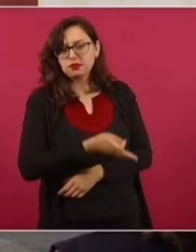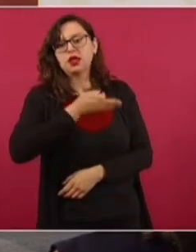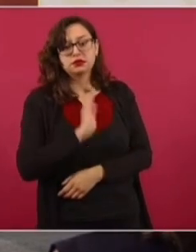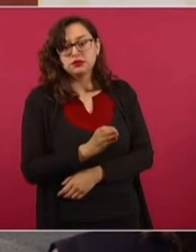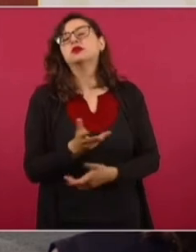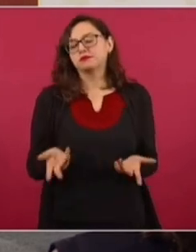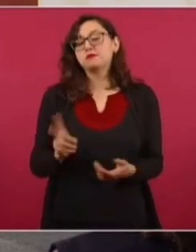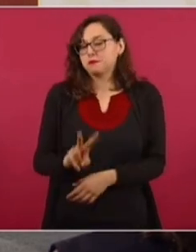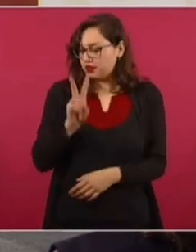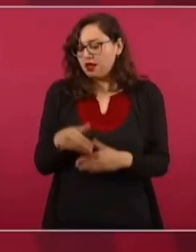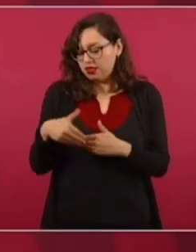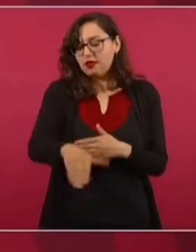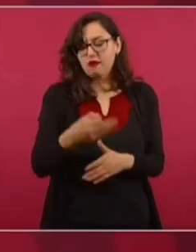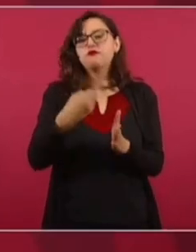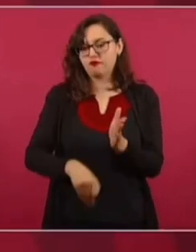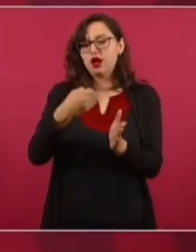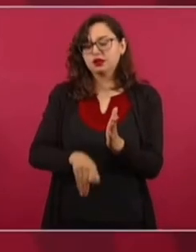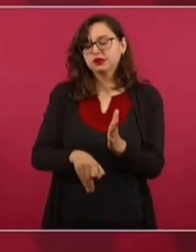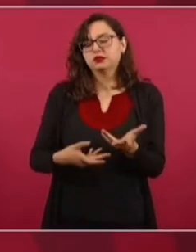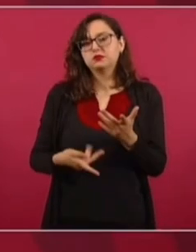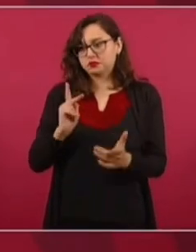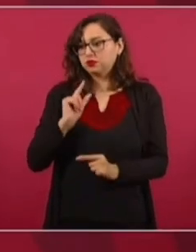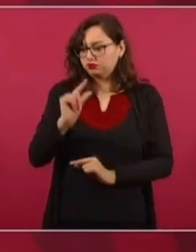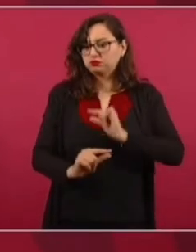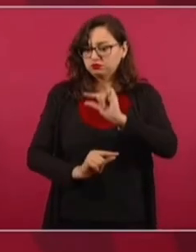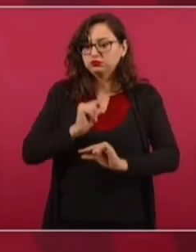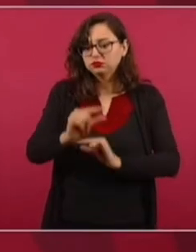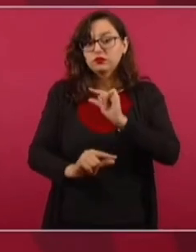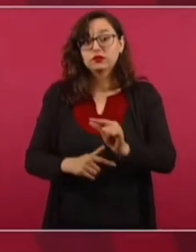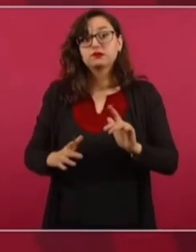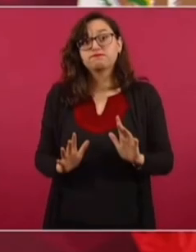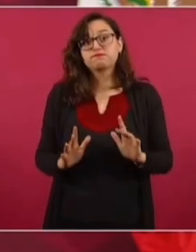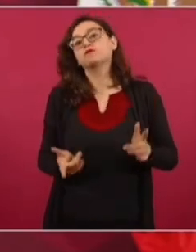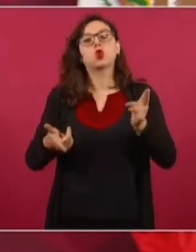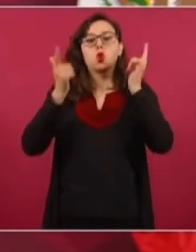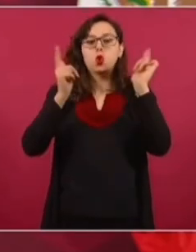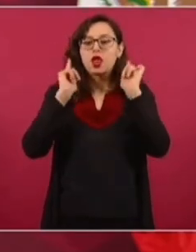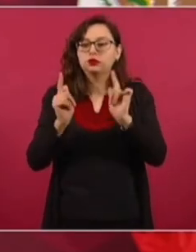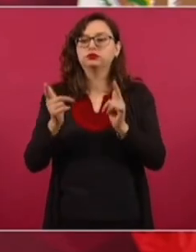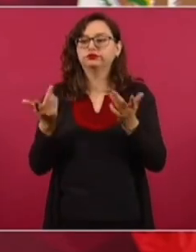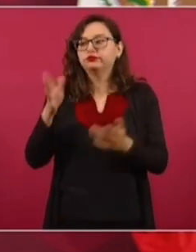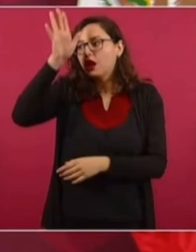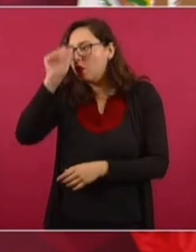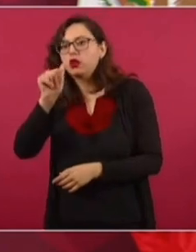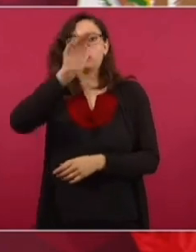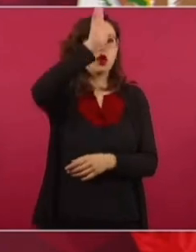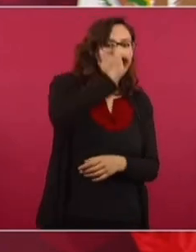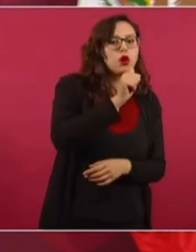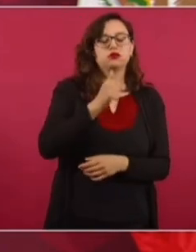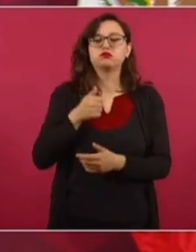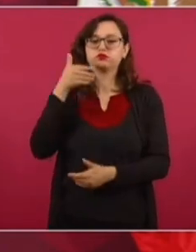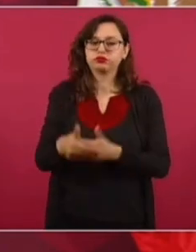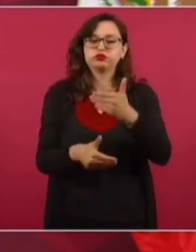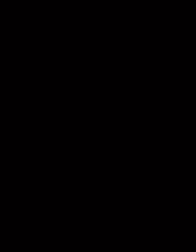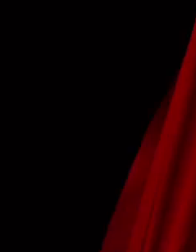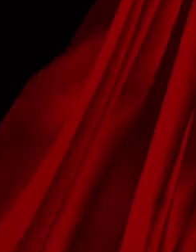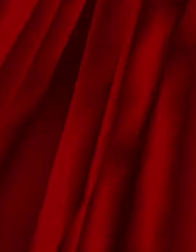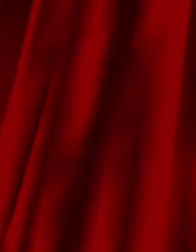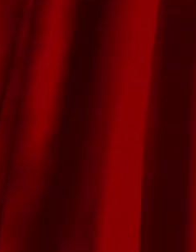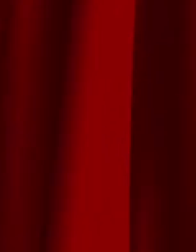Entonces, espero que sigamos buscando los arreglos, los acuerdos. Sí se ha avanzado, pero falta.